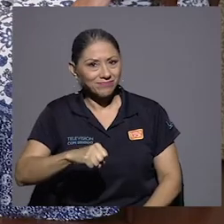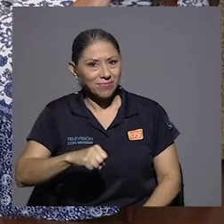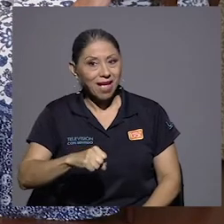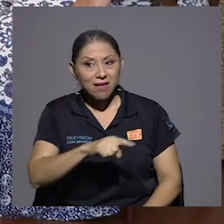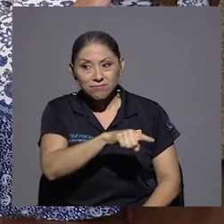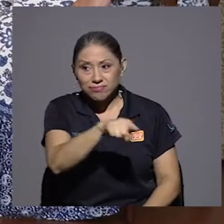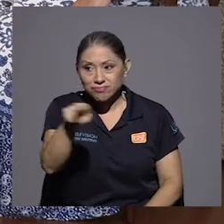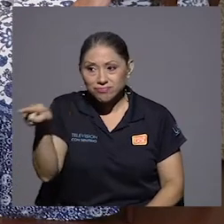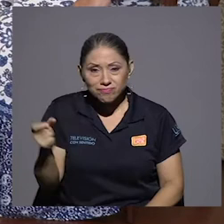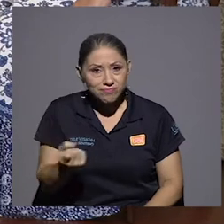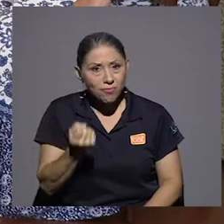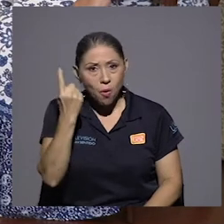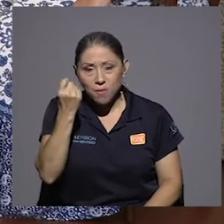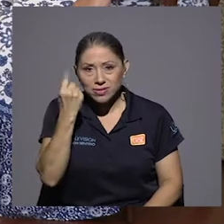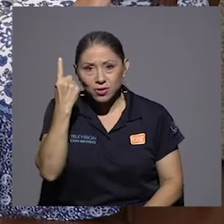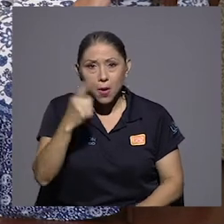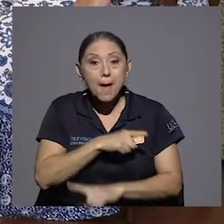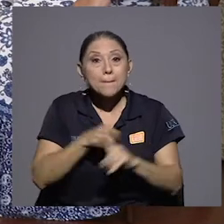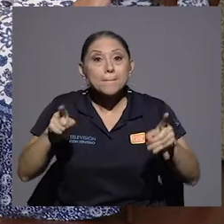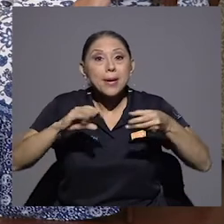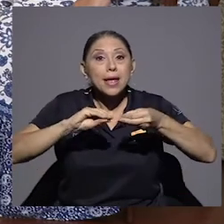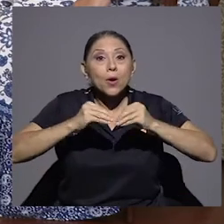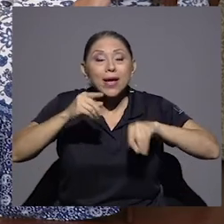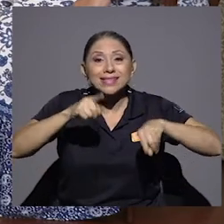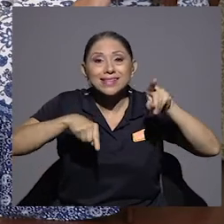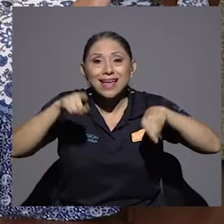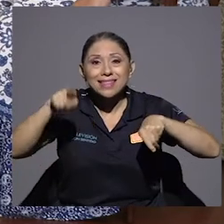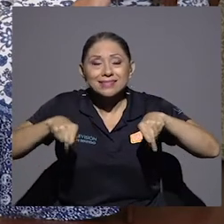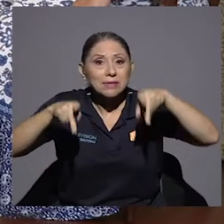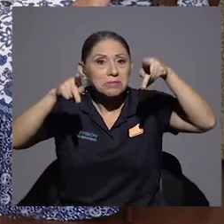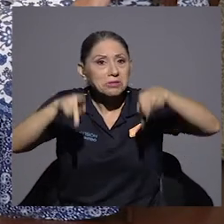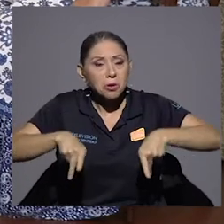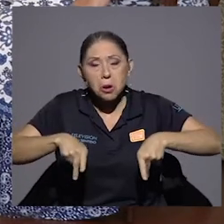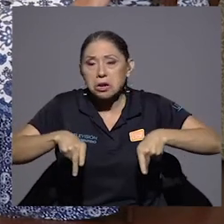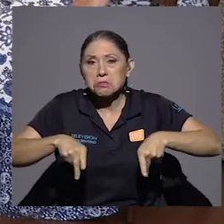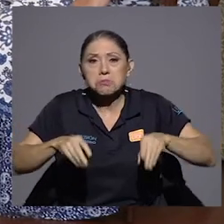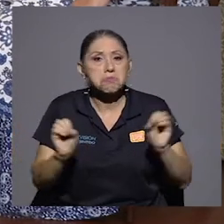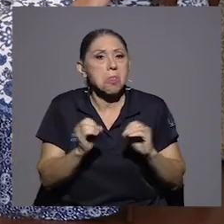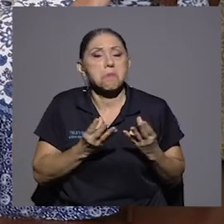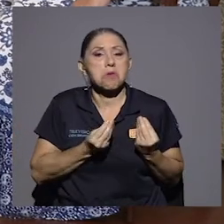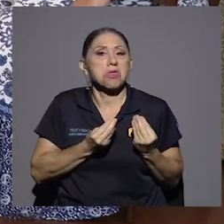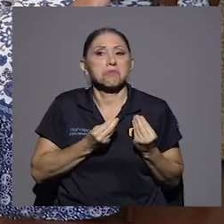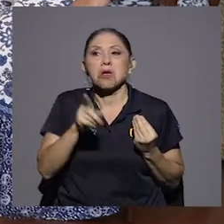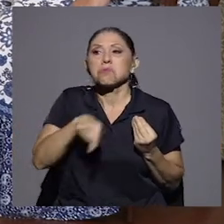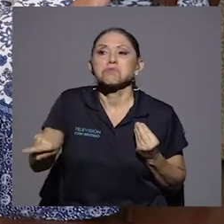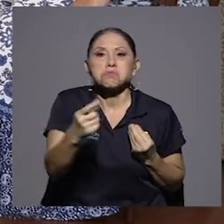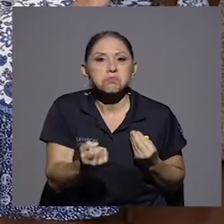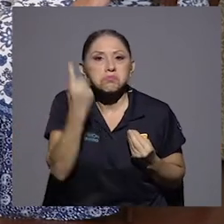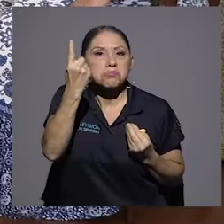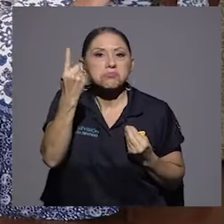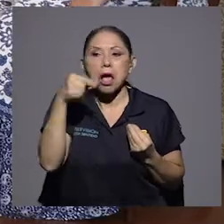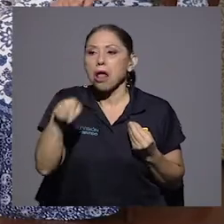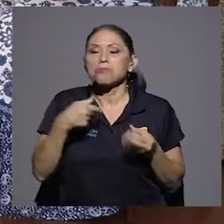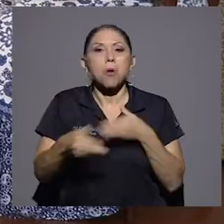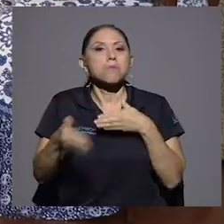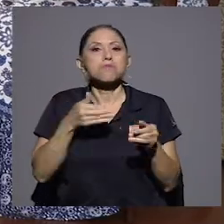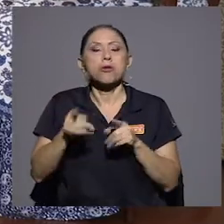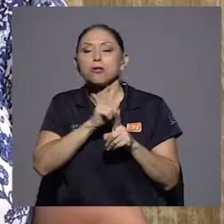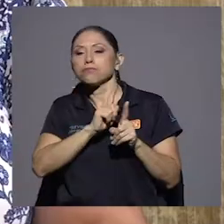Pero estadista es el que no tiene miedo a la incomprensión. Estadista es el que se va adelante y hace lo que tiene que hacer.